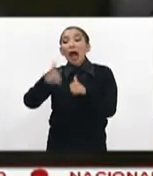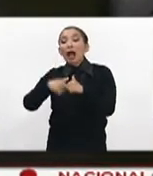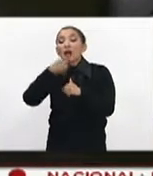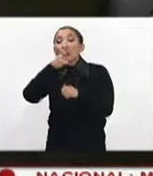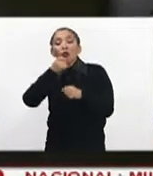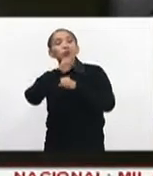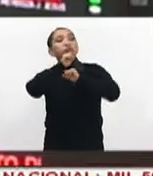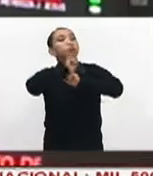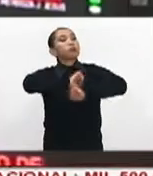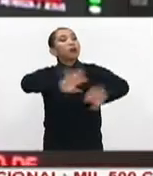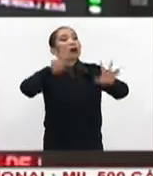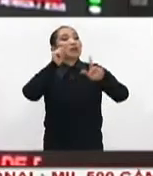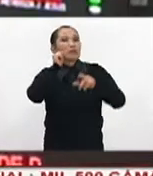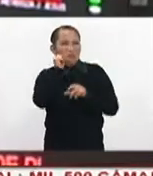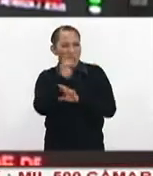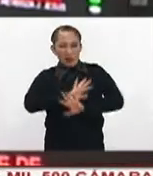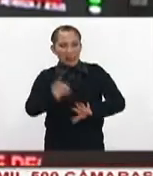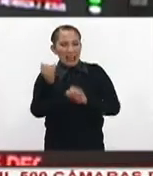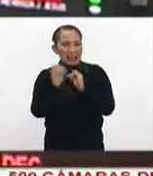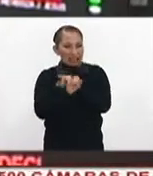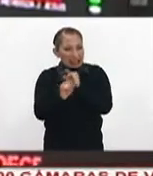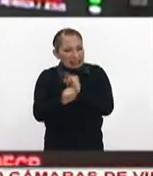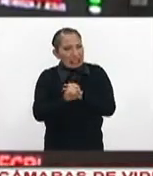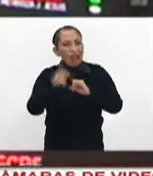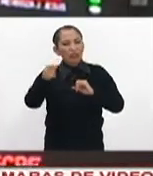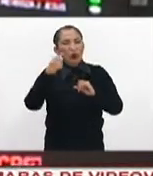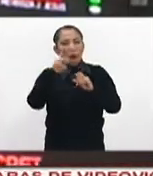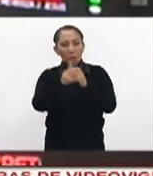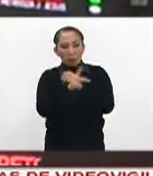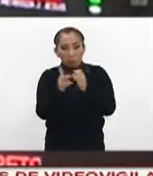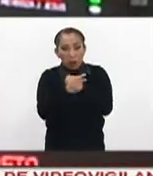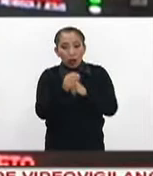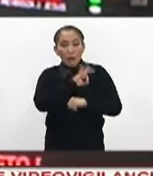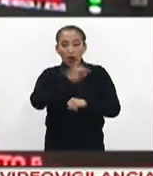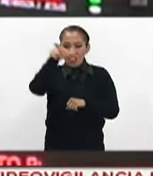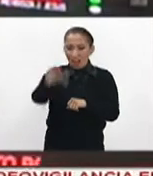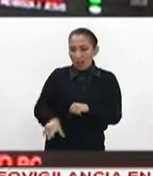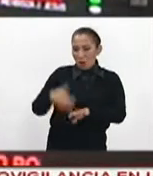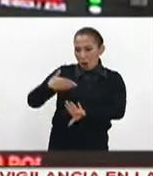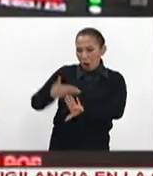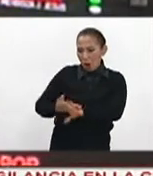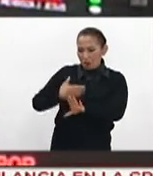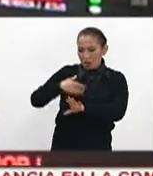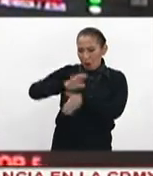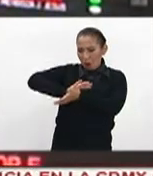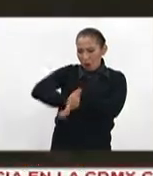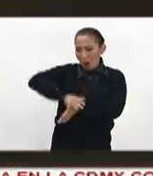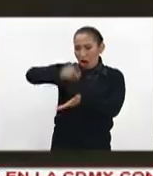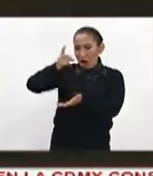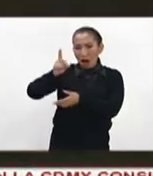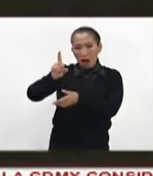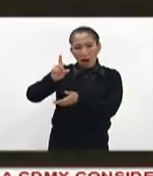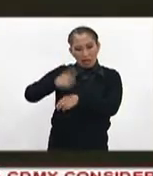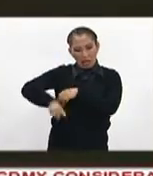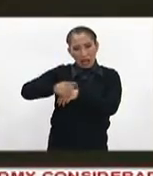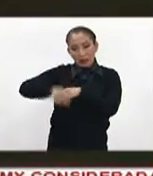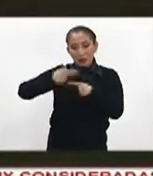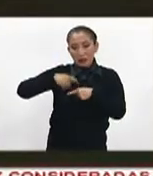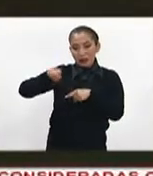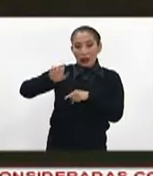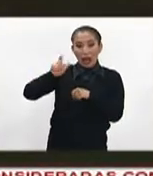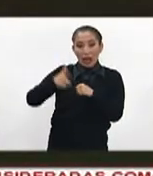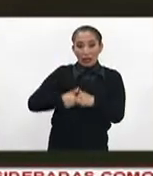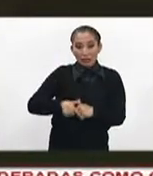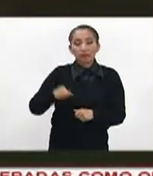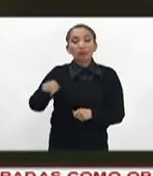comunique a través de cualquier medio tradicional o electrónico información que pueda causar deshonra, descrédito, perjuicio o exponer al desprecio de